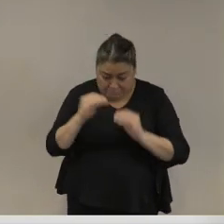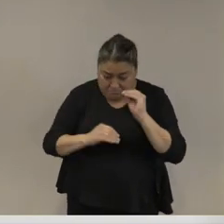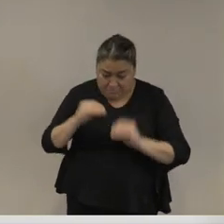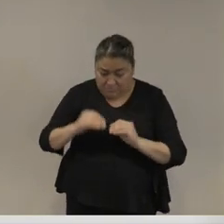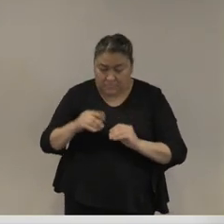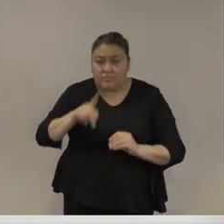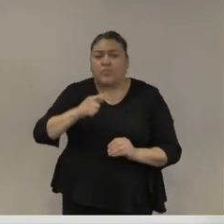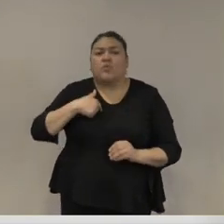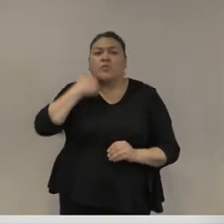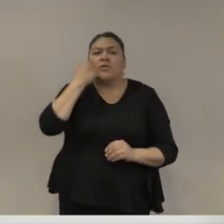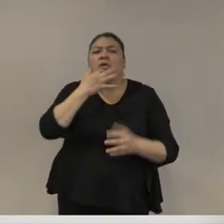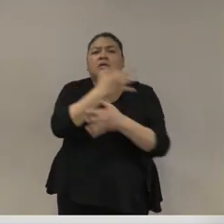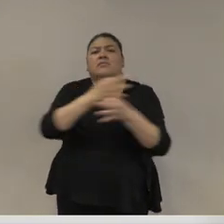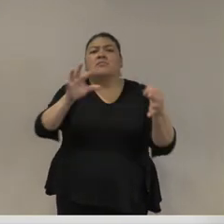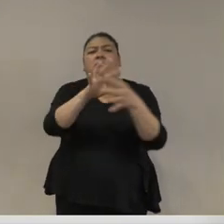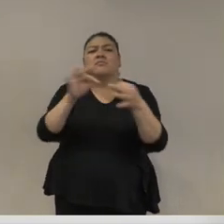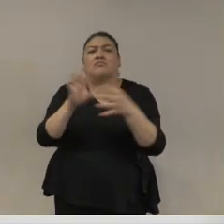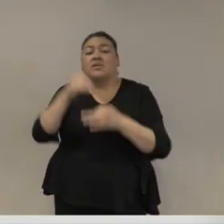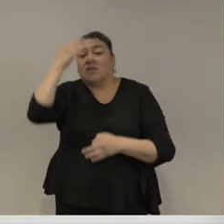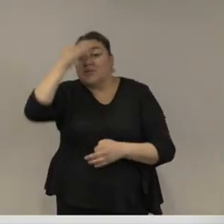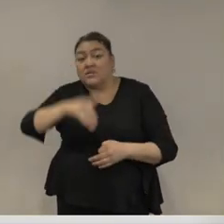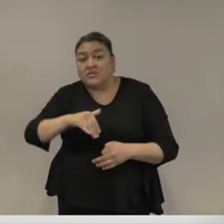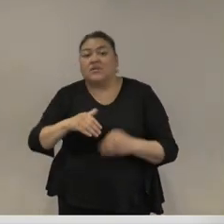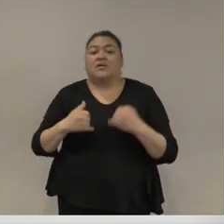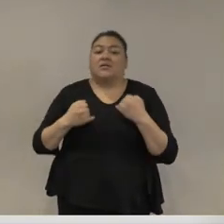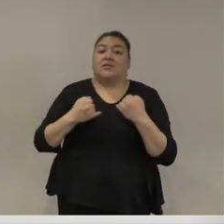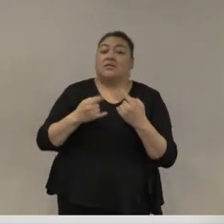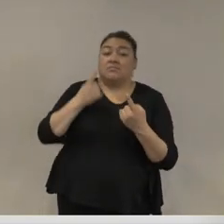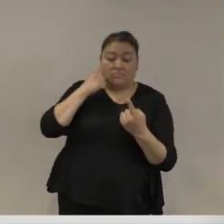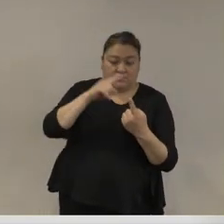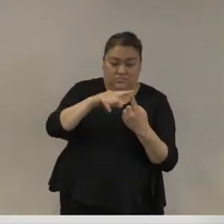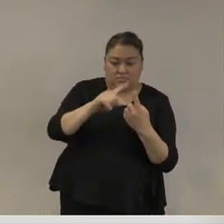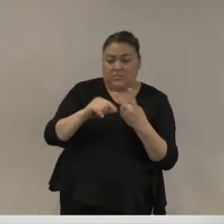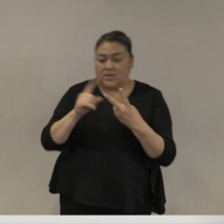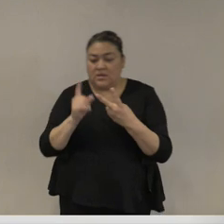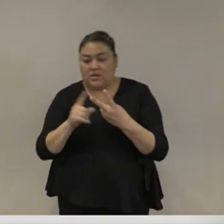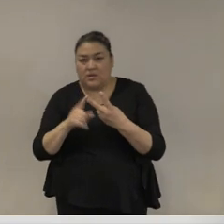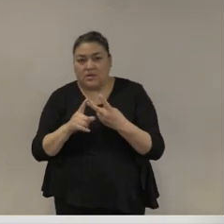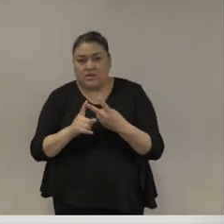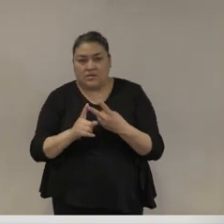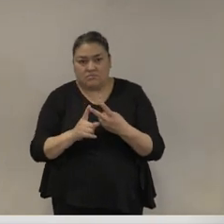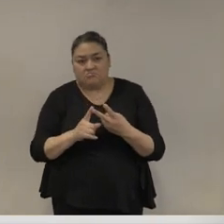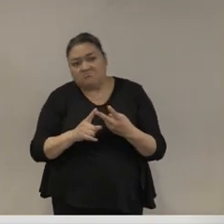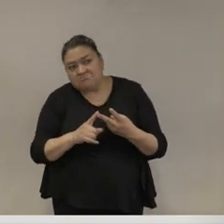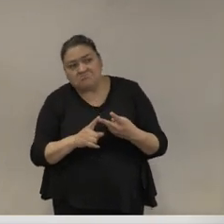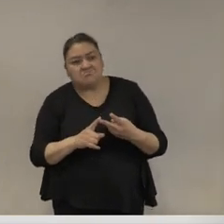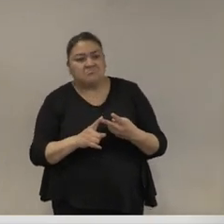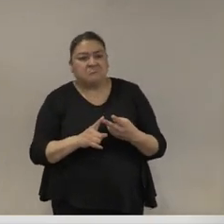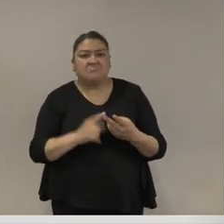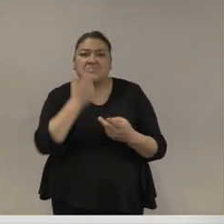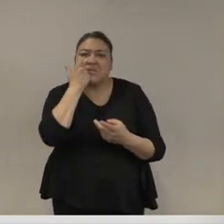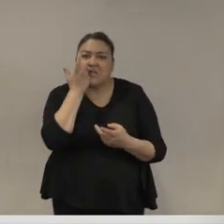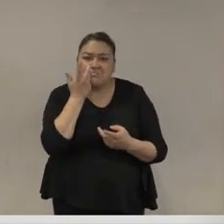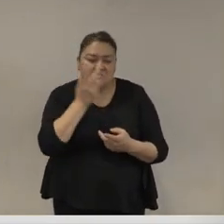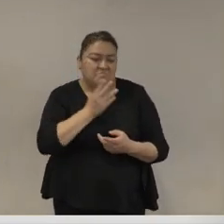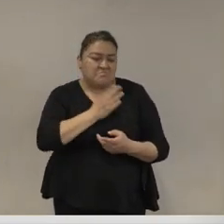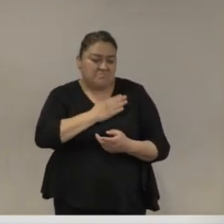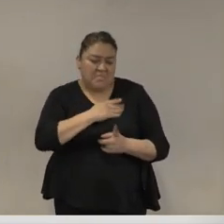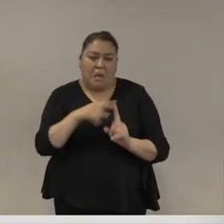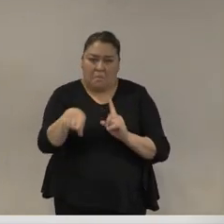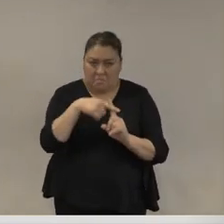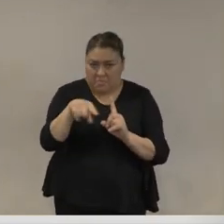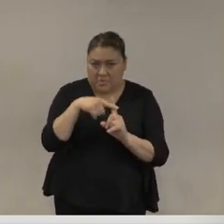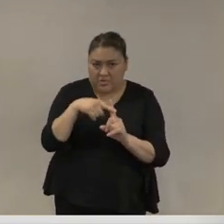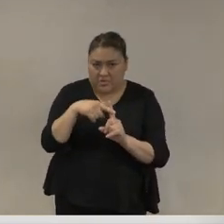sencillamente subrayando que mientras las segundas pueden ser una empresa noble en las primeras